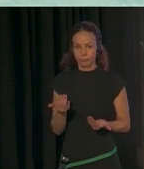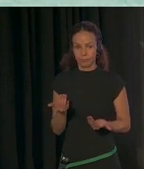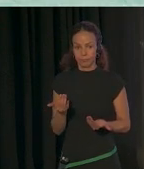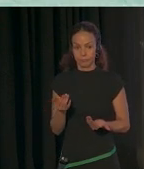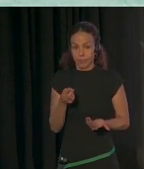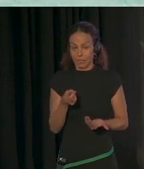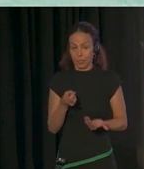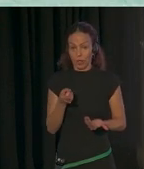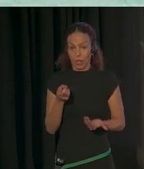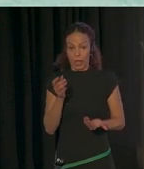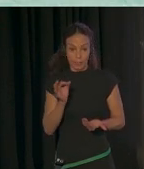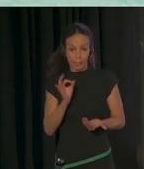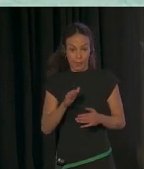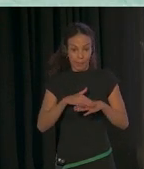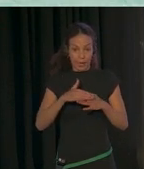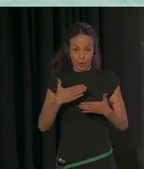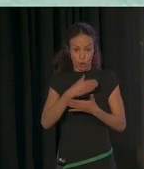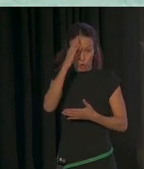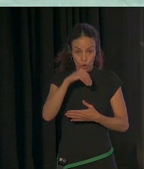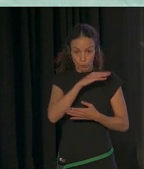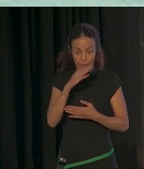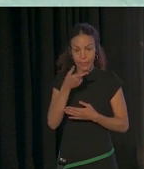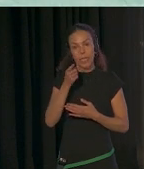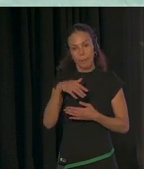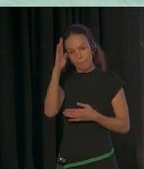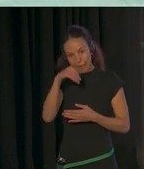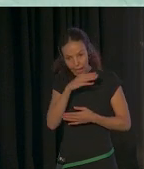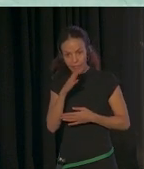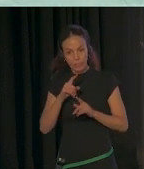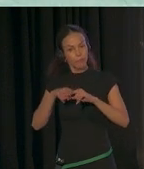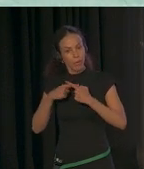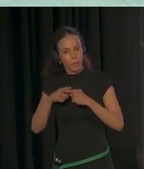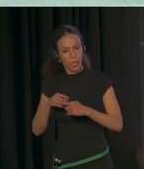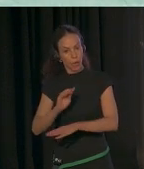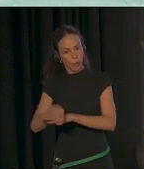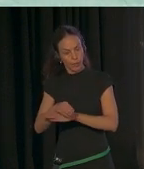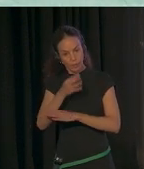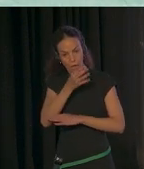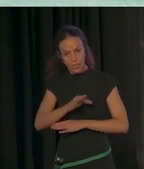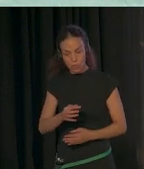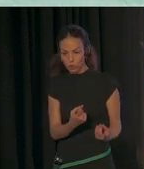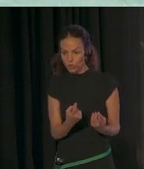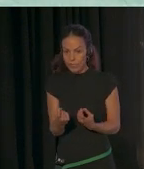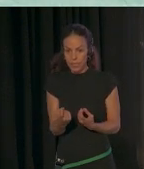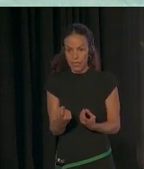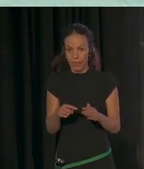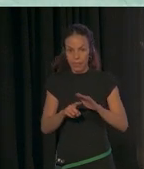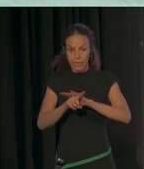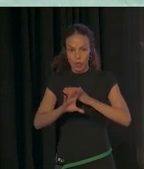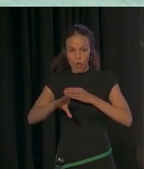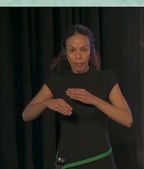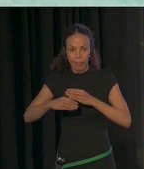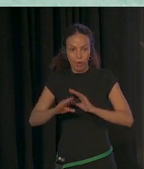todos los padres, es cierto también para todos los padres y familias que están criando a niños con necesidades de desarrollo adicionales.